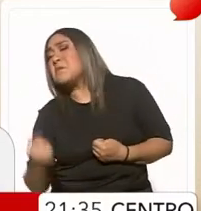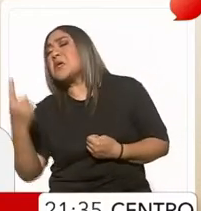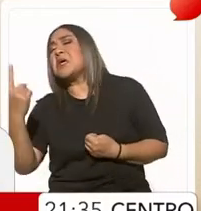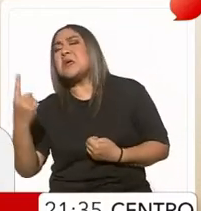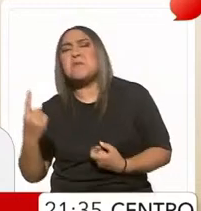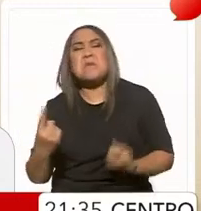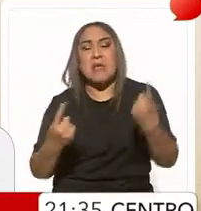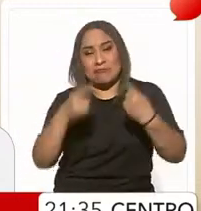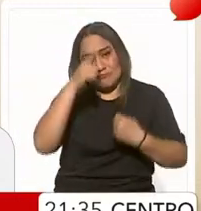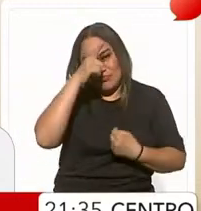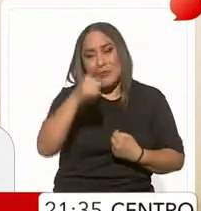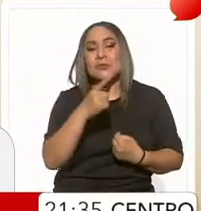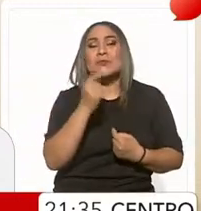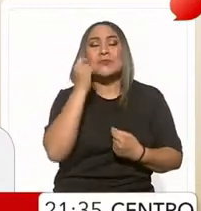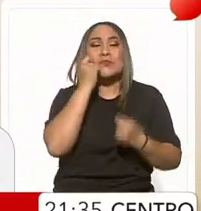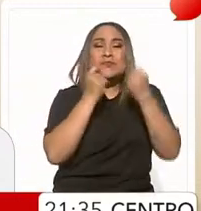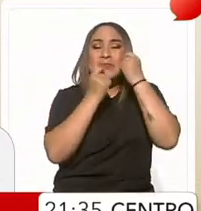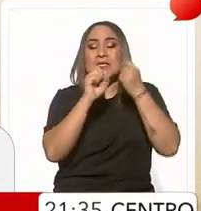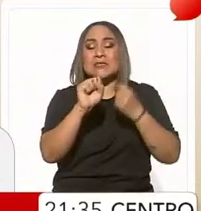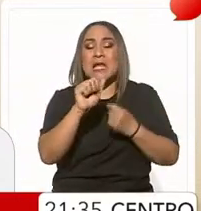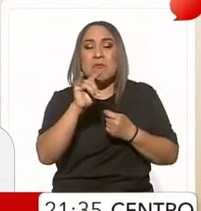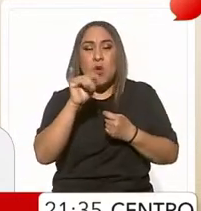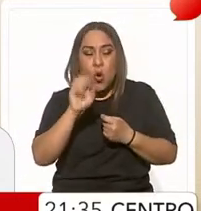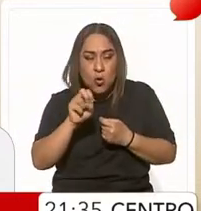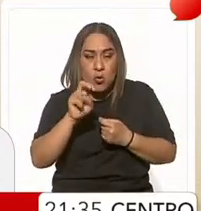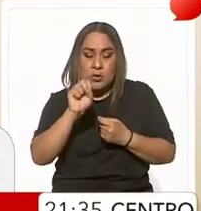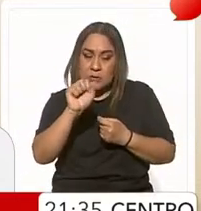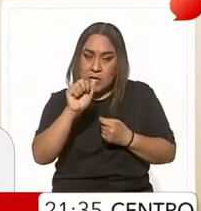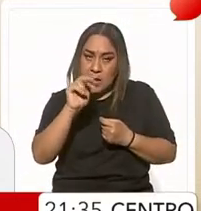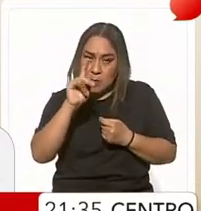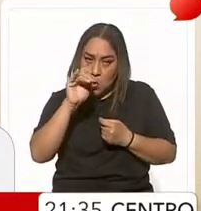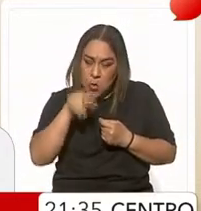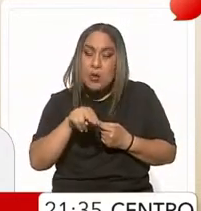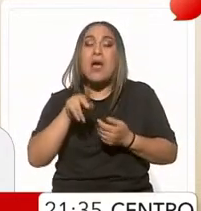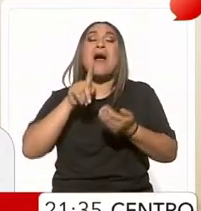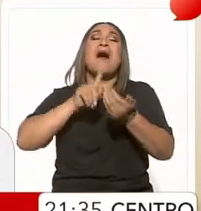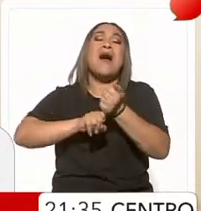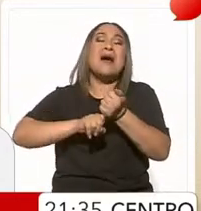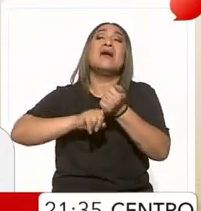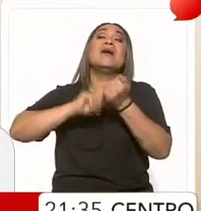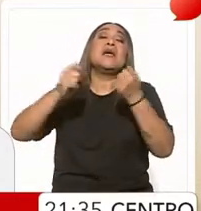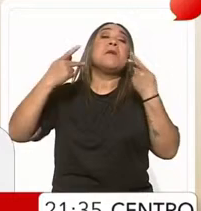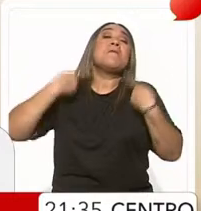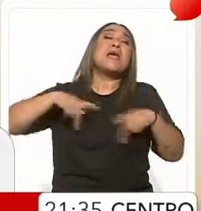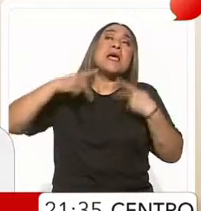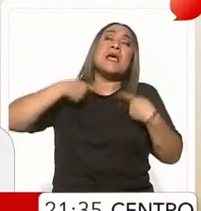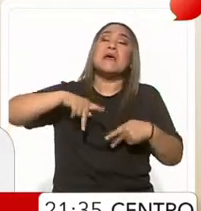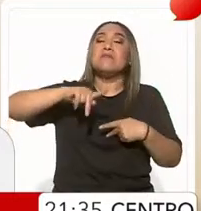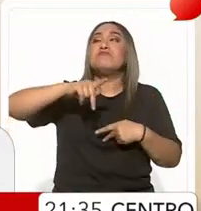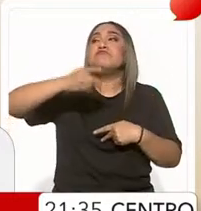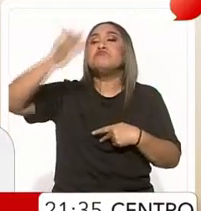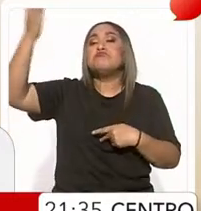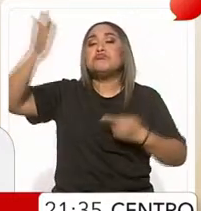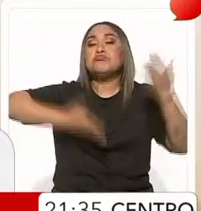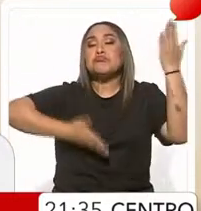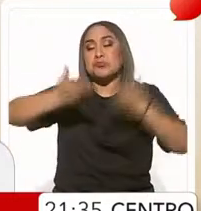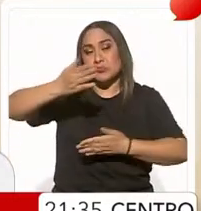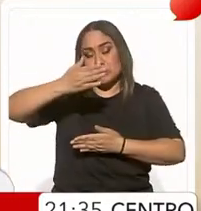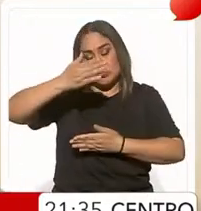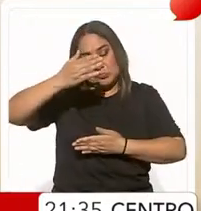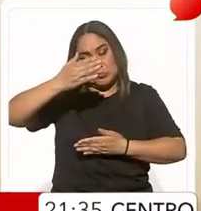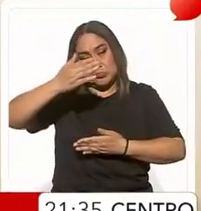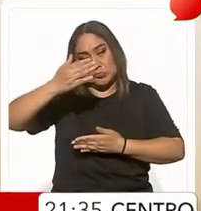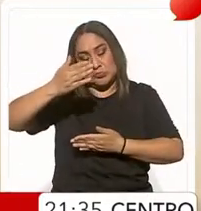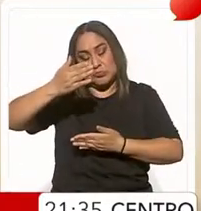sarampión, en brotes especialmente asociados a importaciones, es decir, personas que ingresan al país,